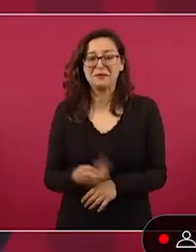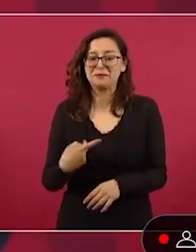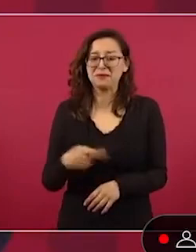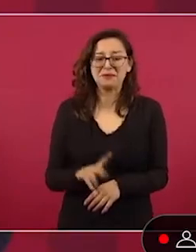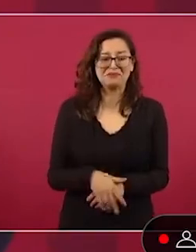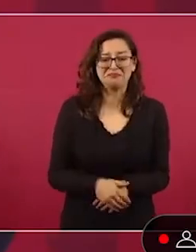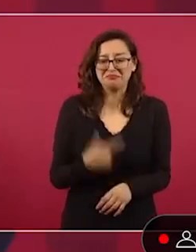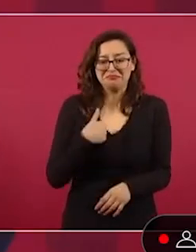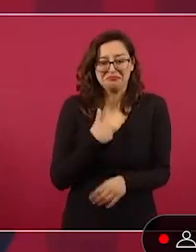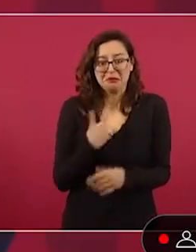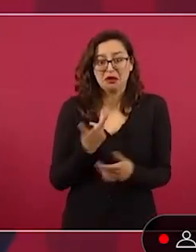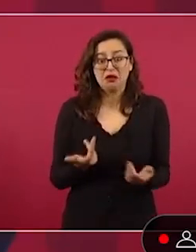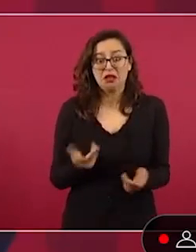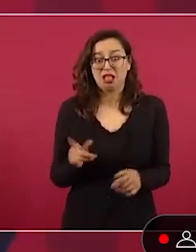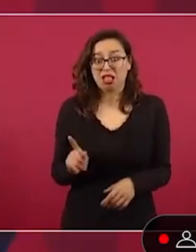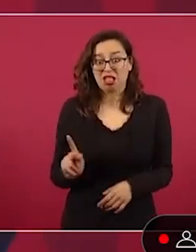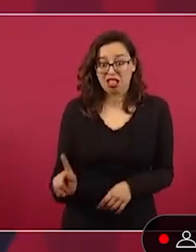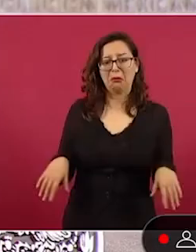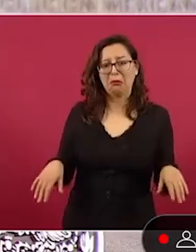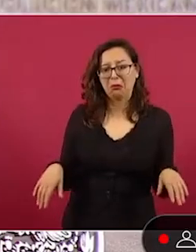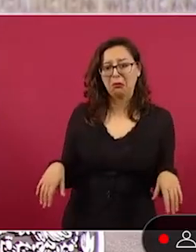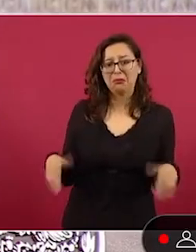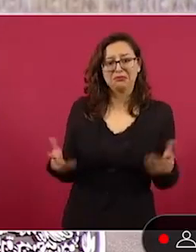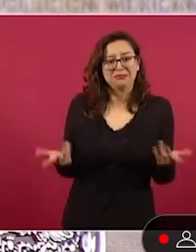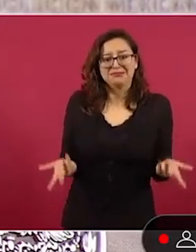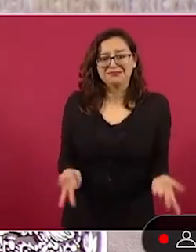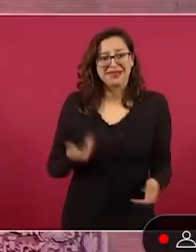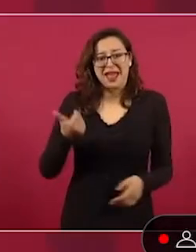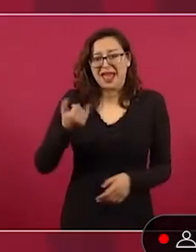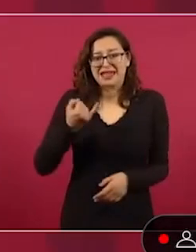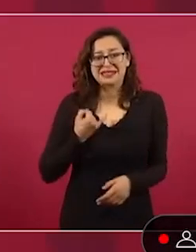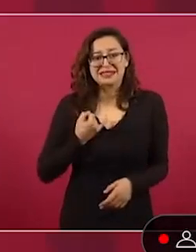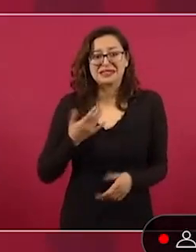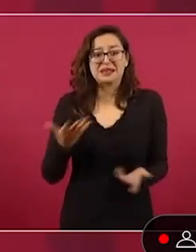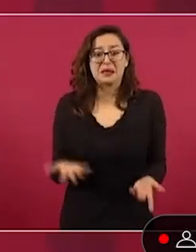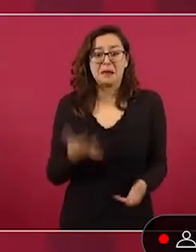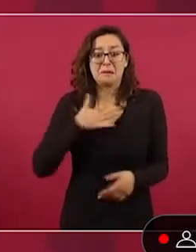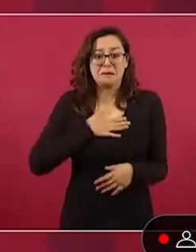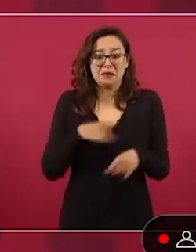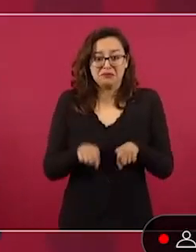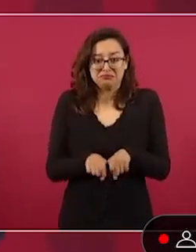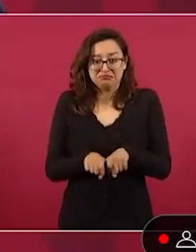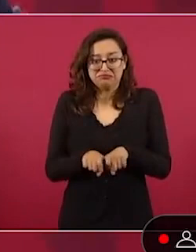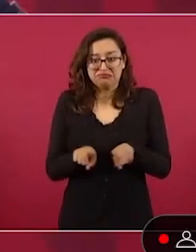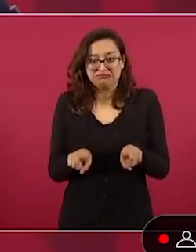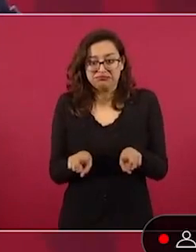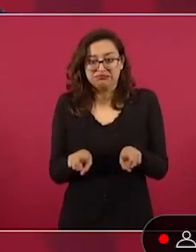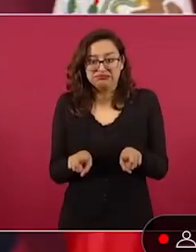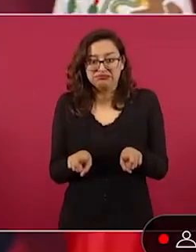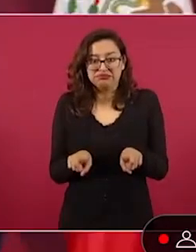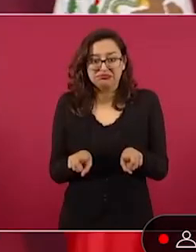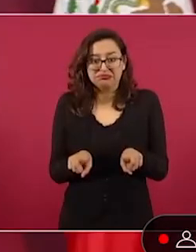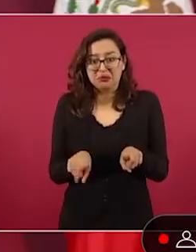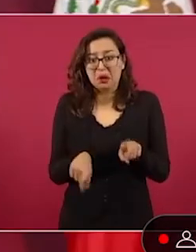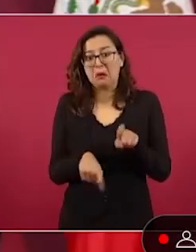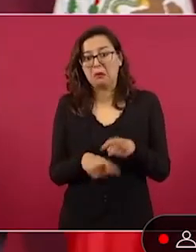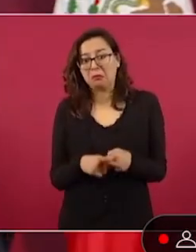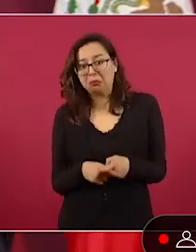debe ser auténtico, abrí un poco las piernas y las doblé,